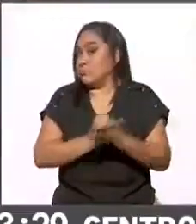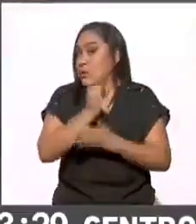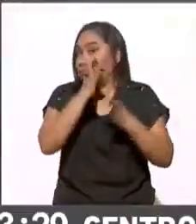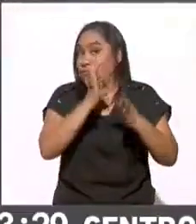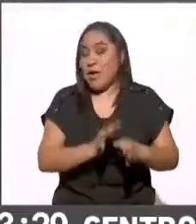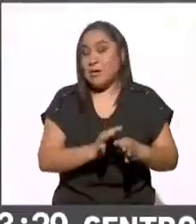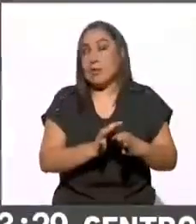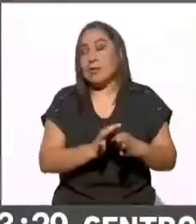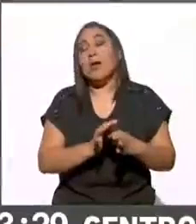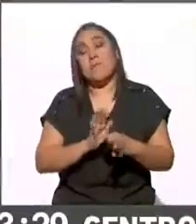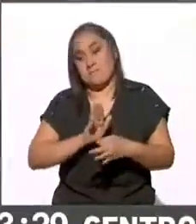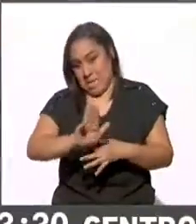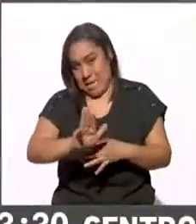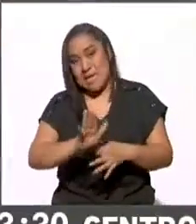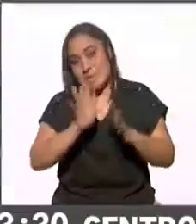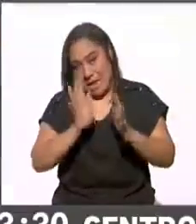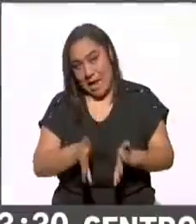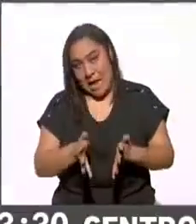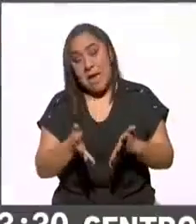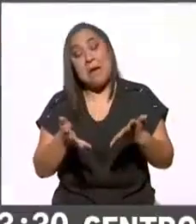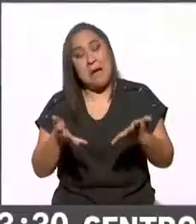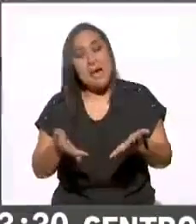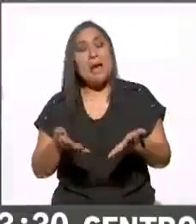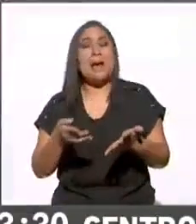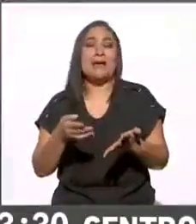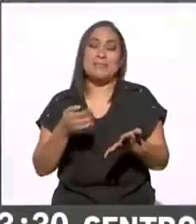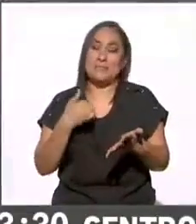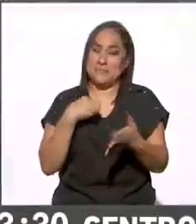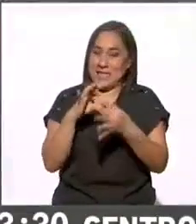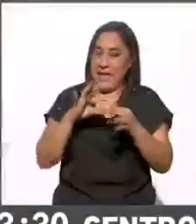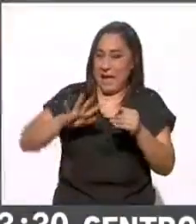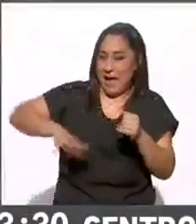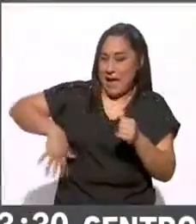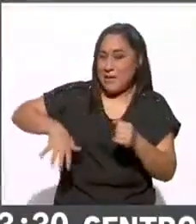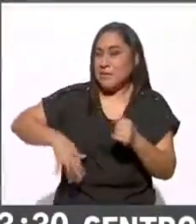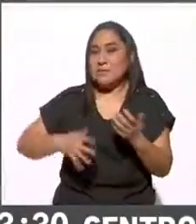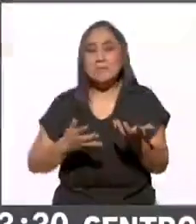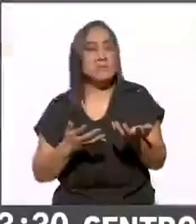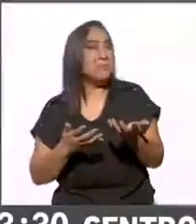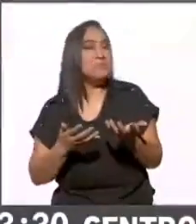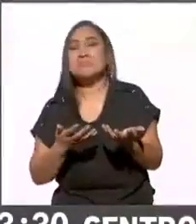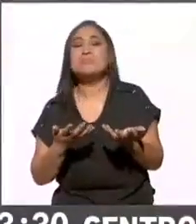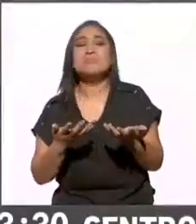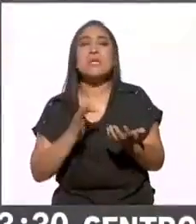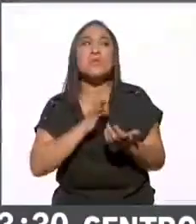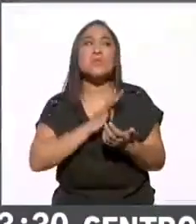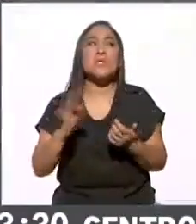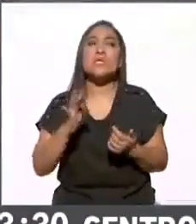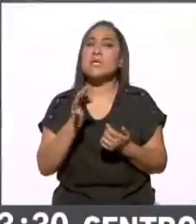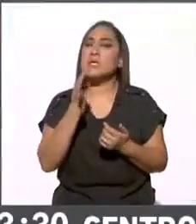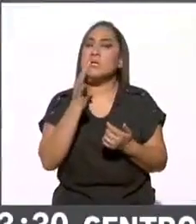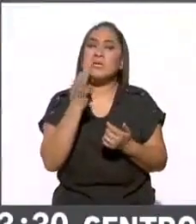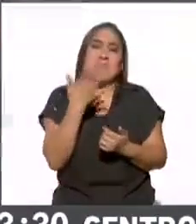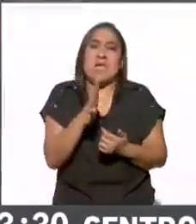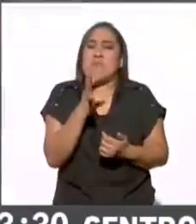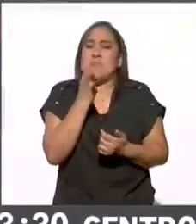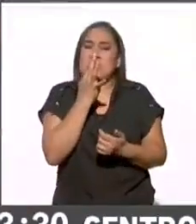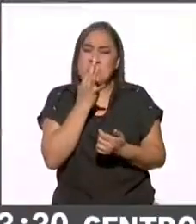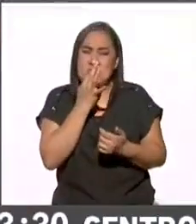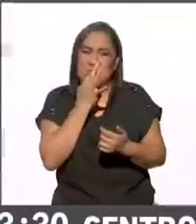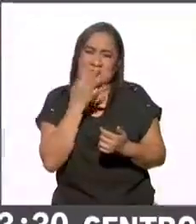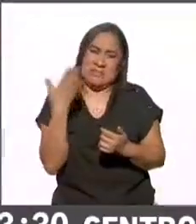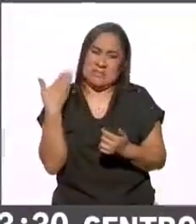por ahí del próximo miércoles. Entonces, bueno, dicho lo anterior, hace cuestión de 10 minutos se actualizó